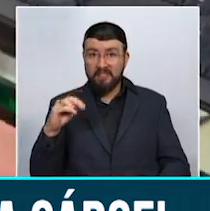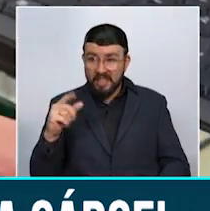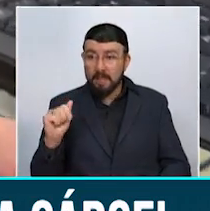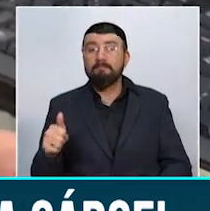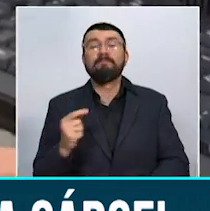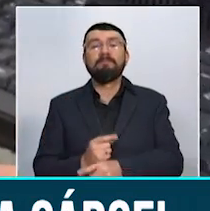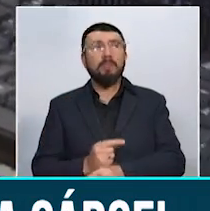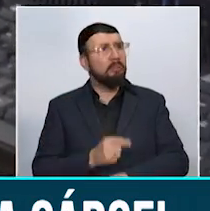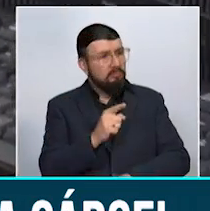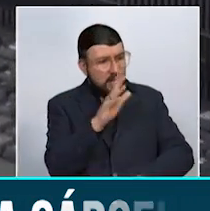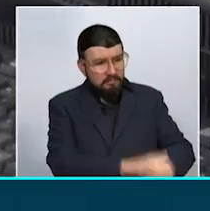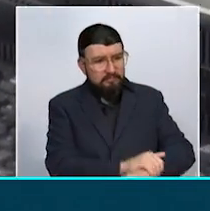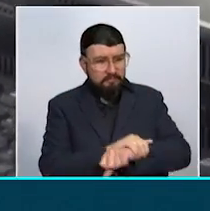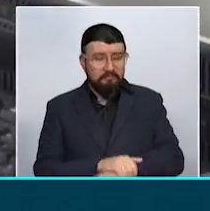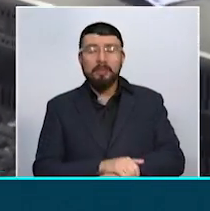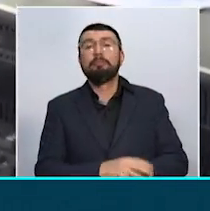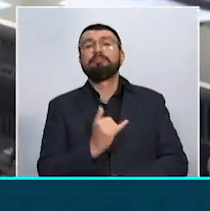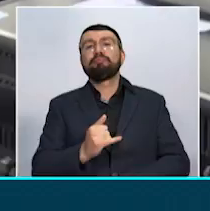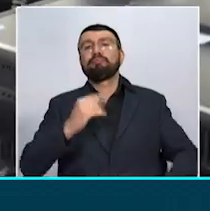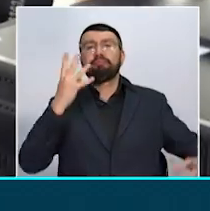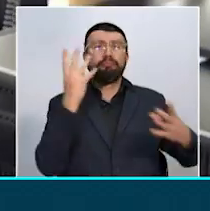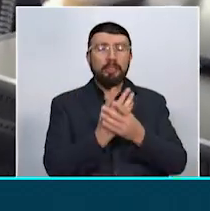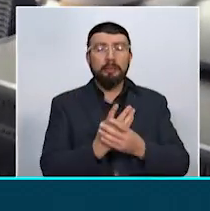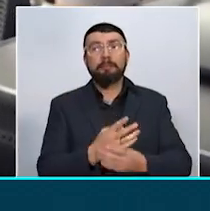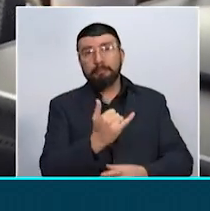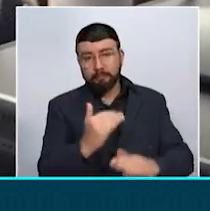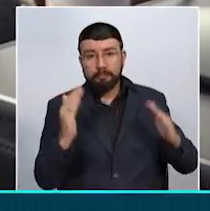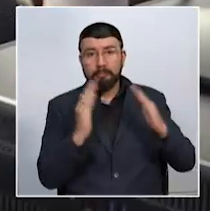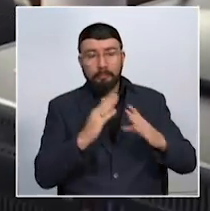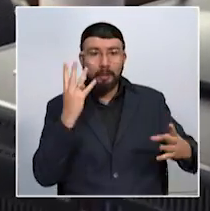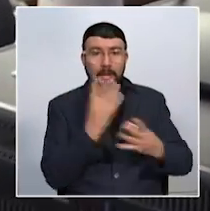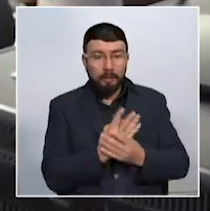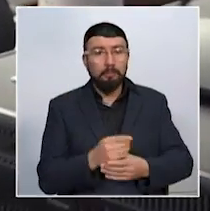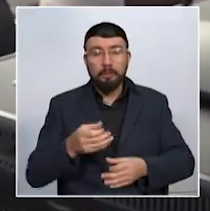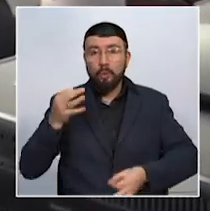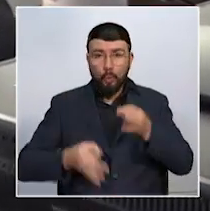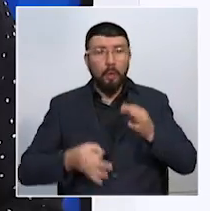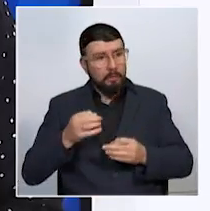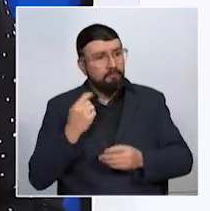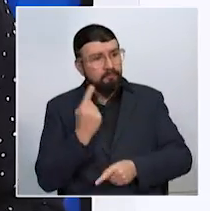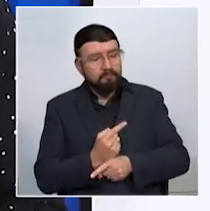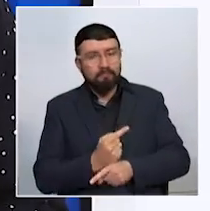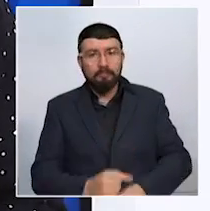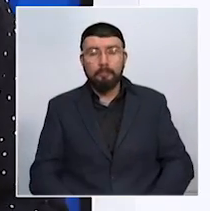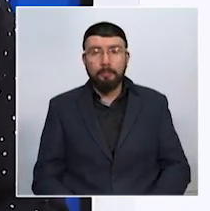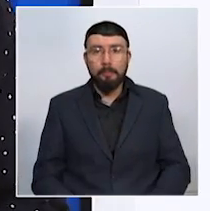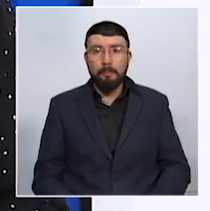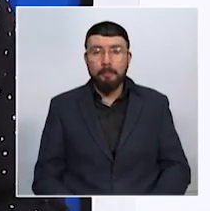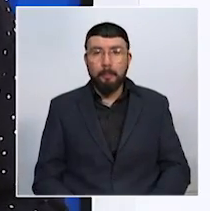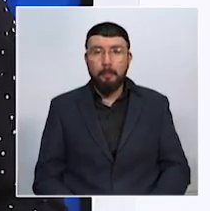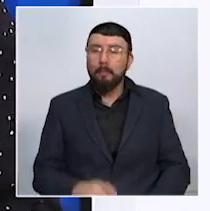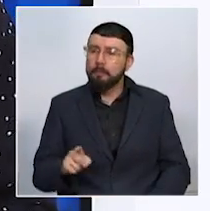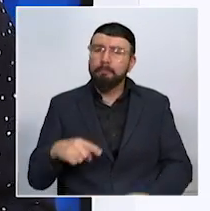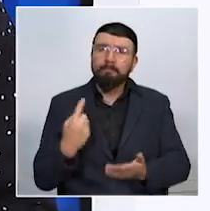operación de la Fiscalía recibieron medida de aseguramiento carcelaria por parte del juez que conoció el caso. Se abrió el